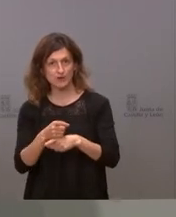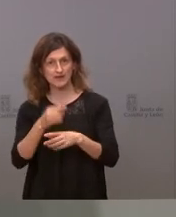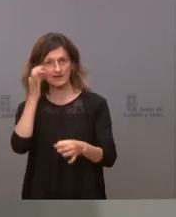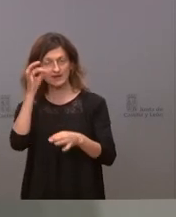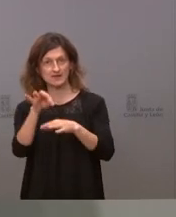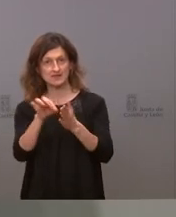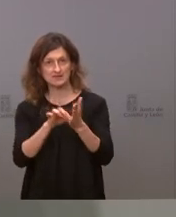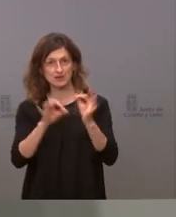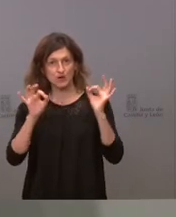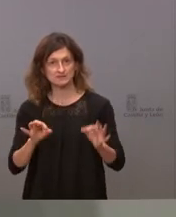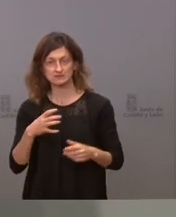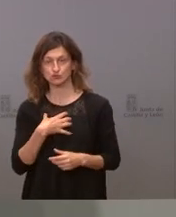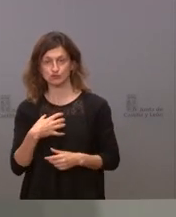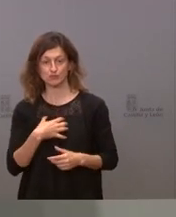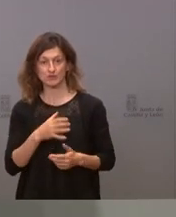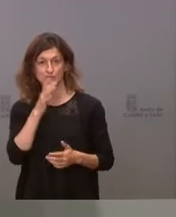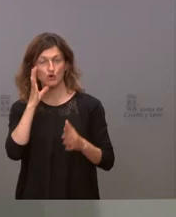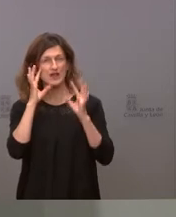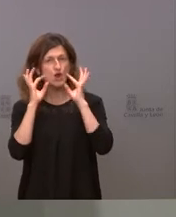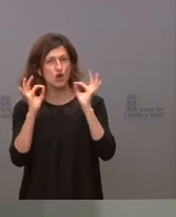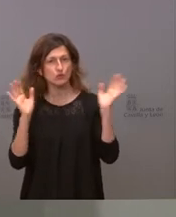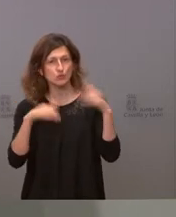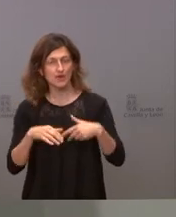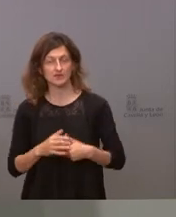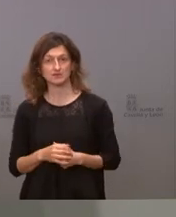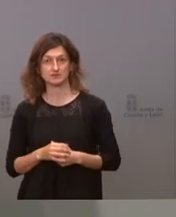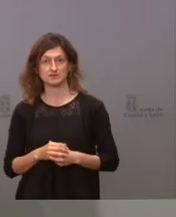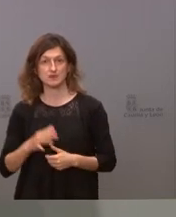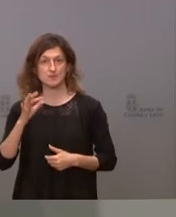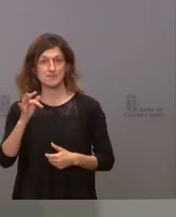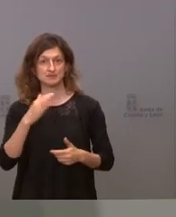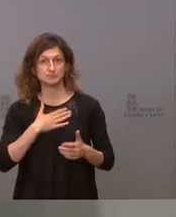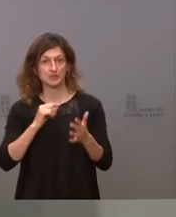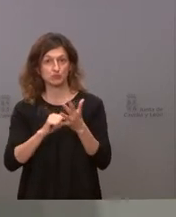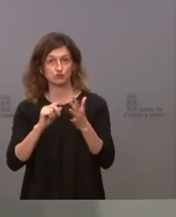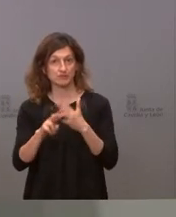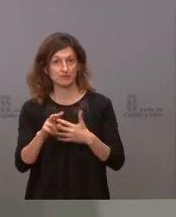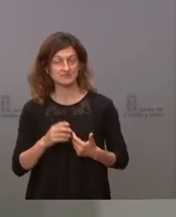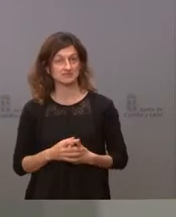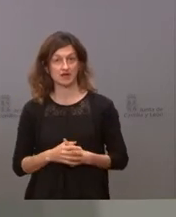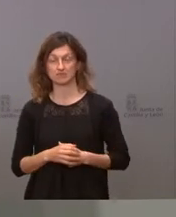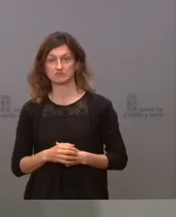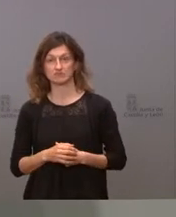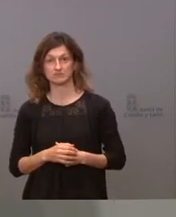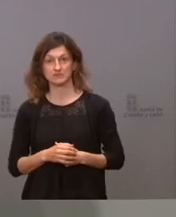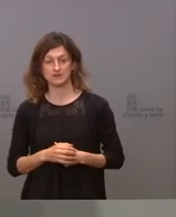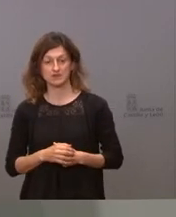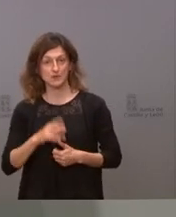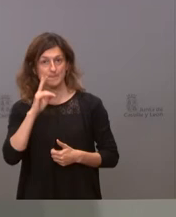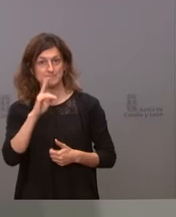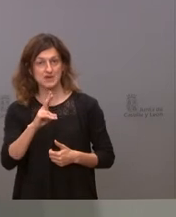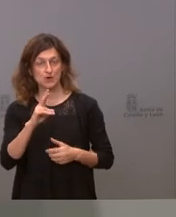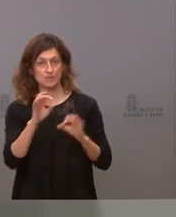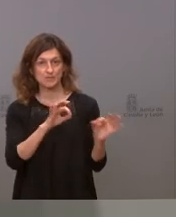criterio de esta manera porque no es sensato y porque además desde nuestro punto de vista ni siquiera se ajusta a lo